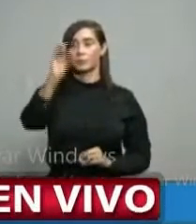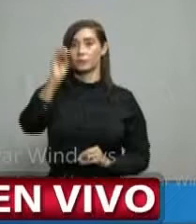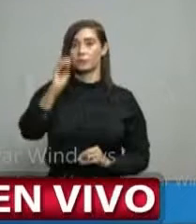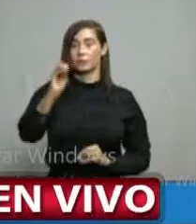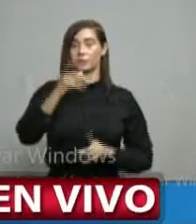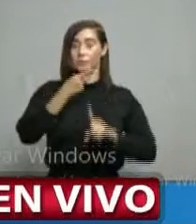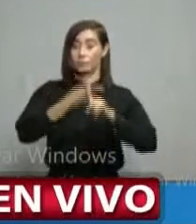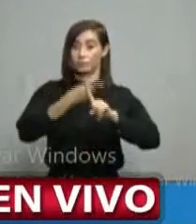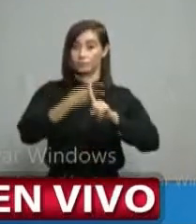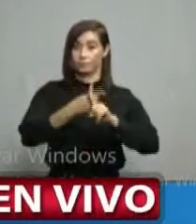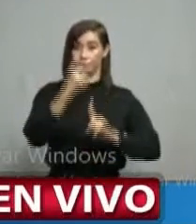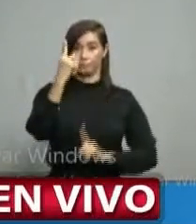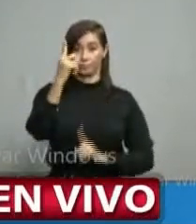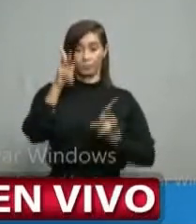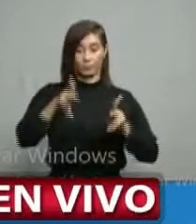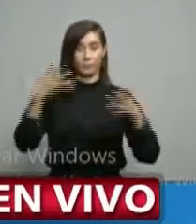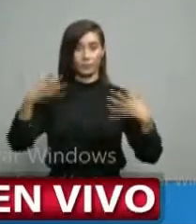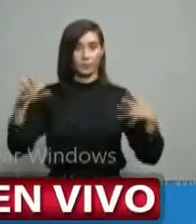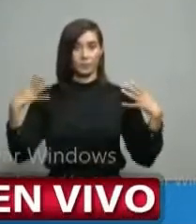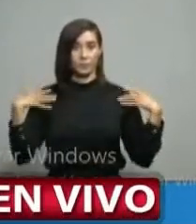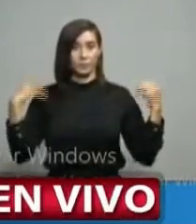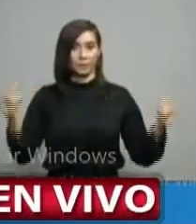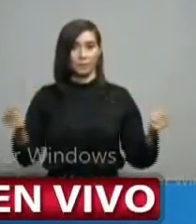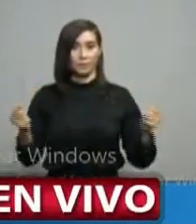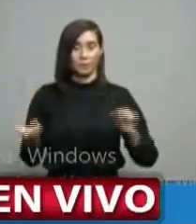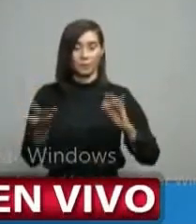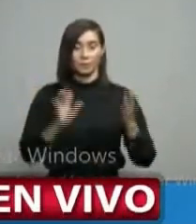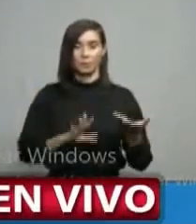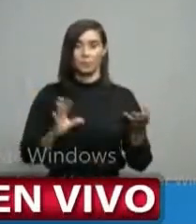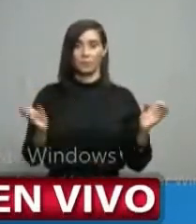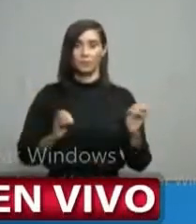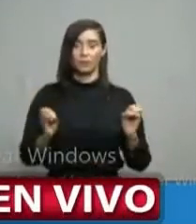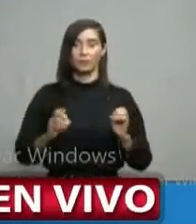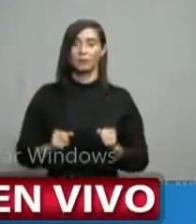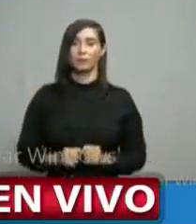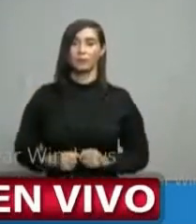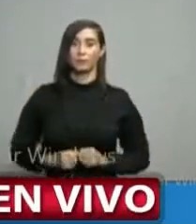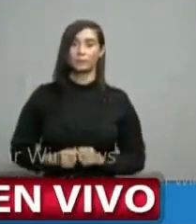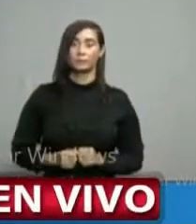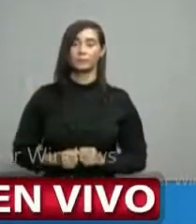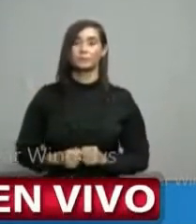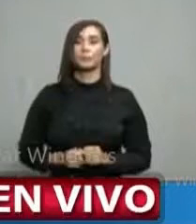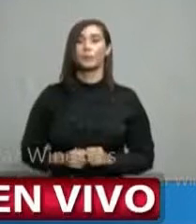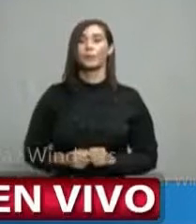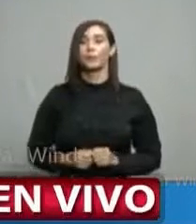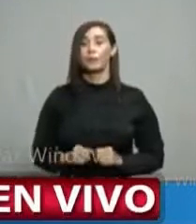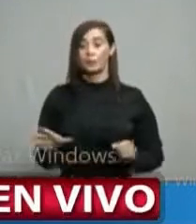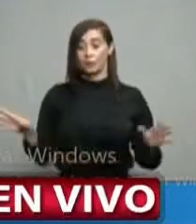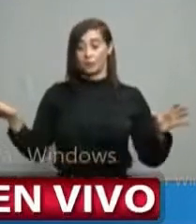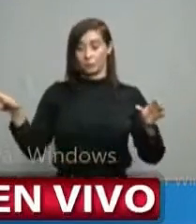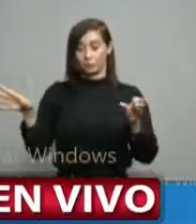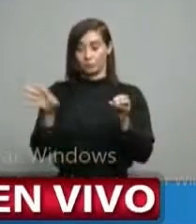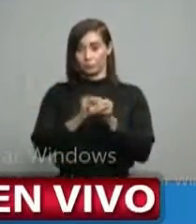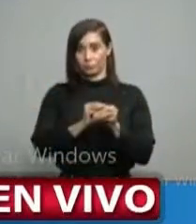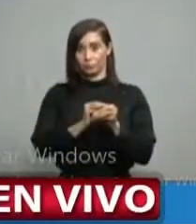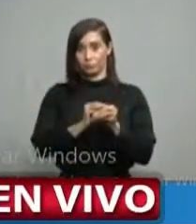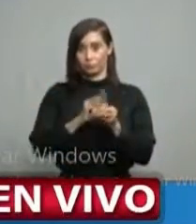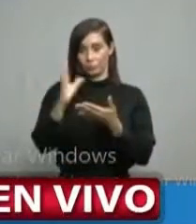positividad, 1 recuperados, 0 fallecimientos. Los totales